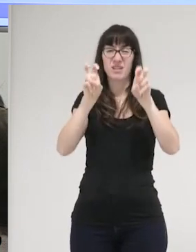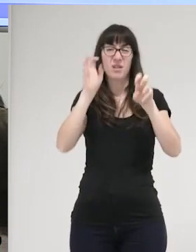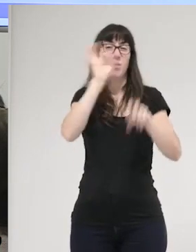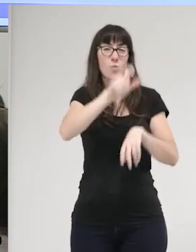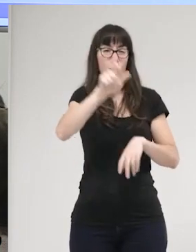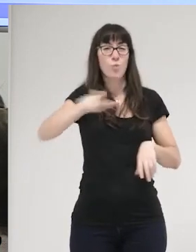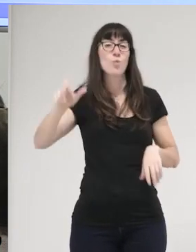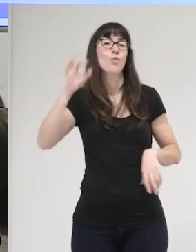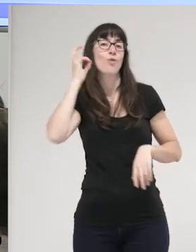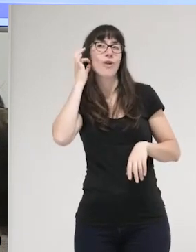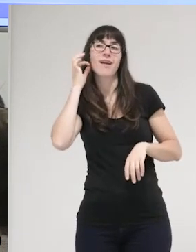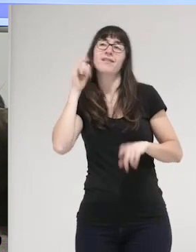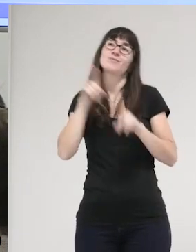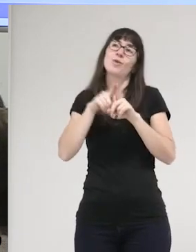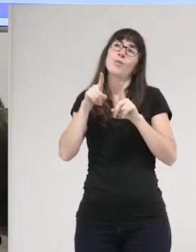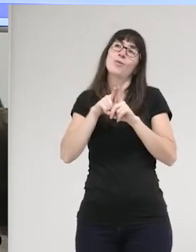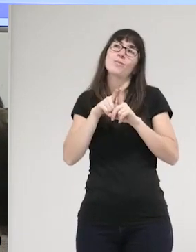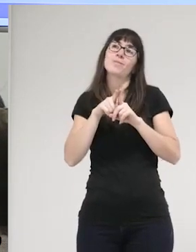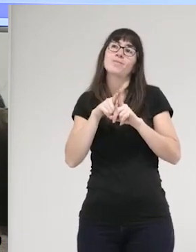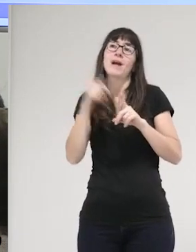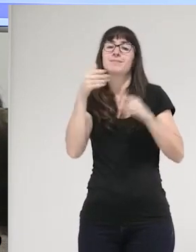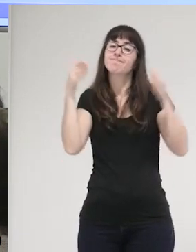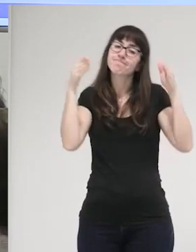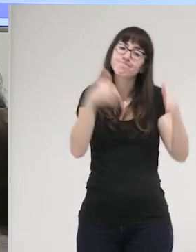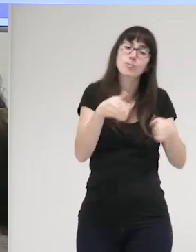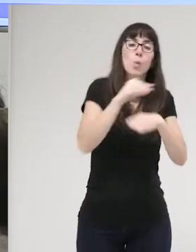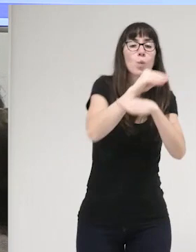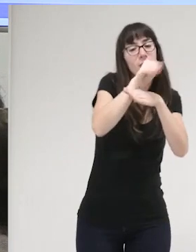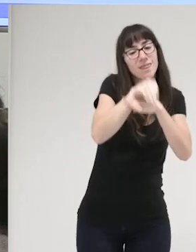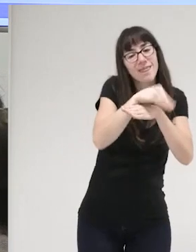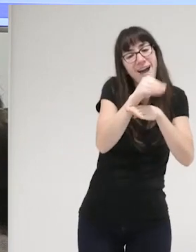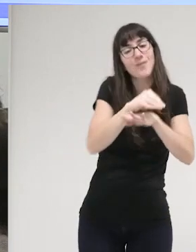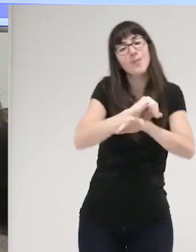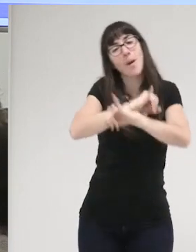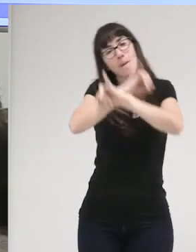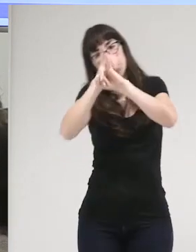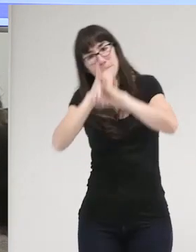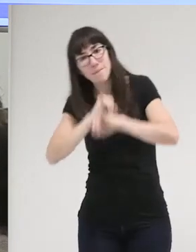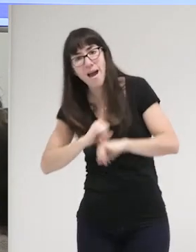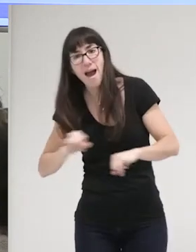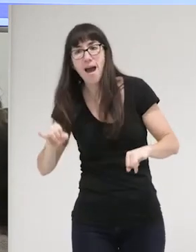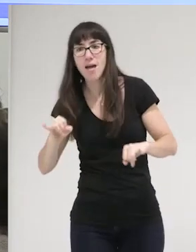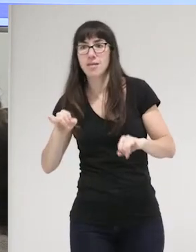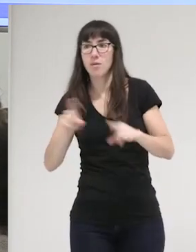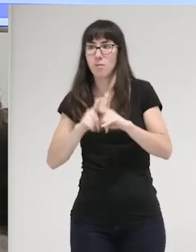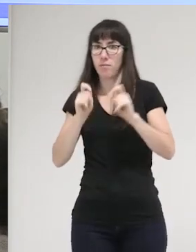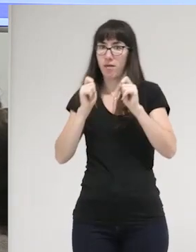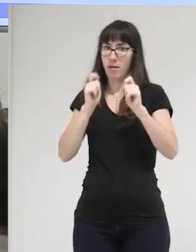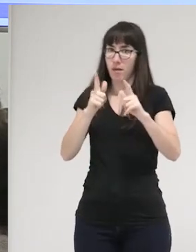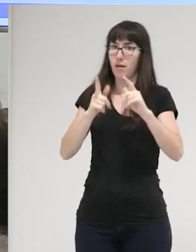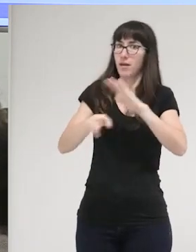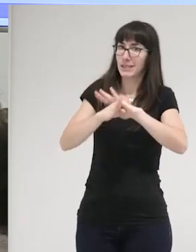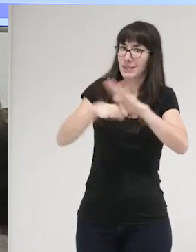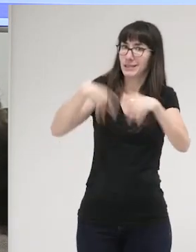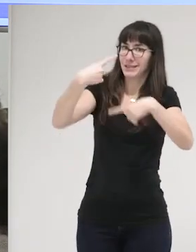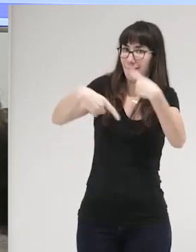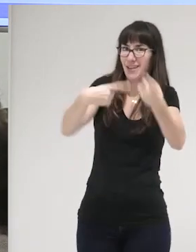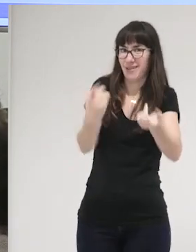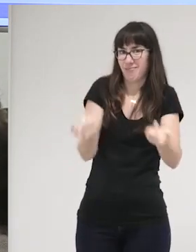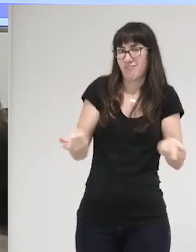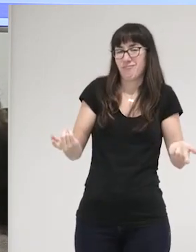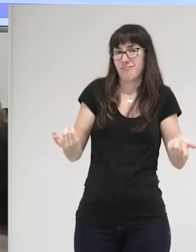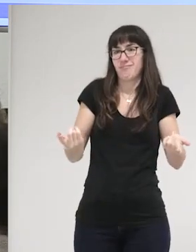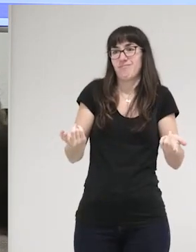mujeres son personas más enfocadas al cuidado más pacíficas que más bueno ¿no?